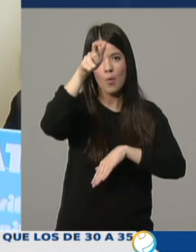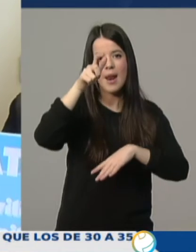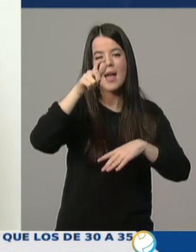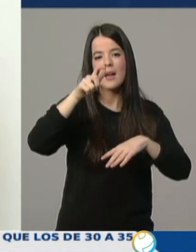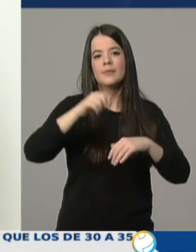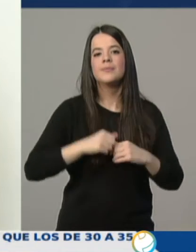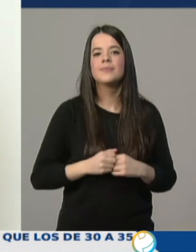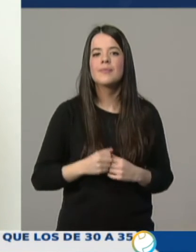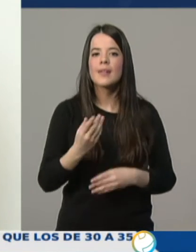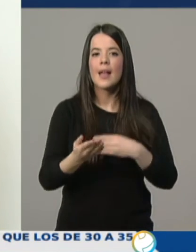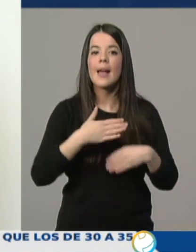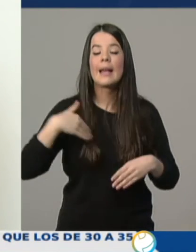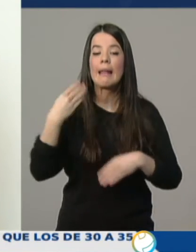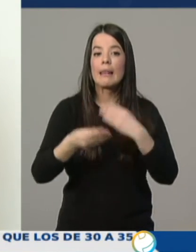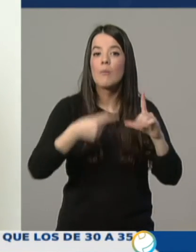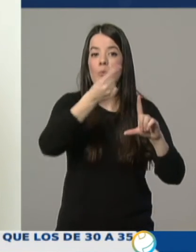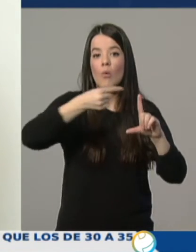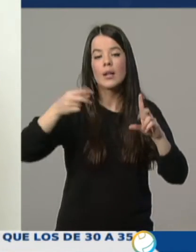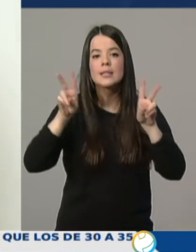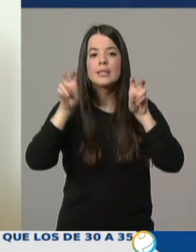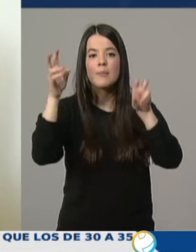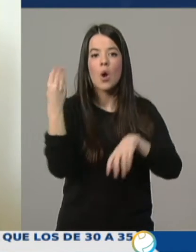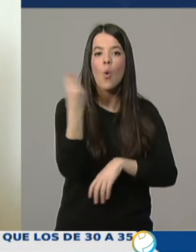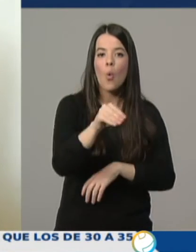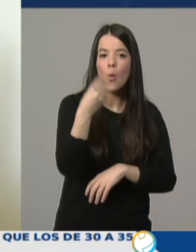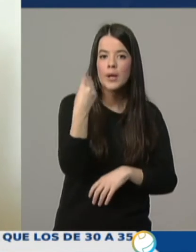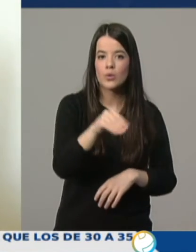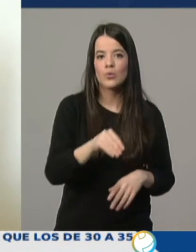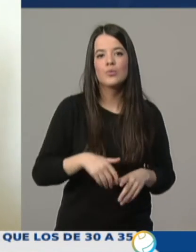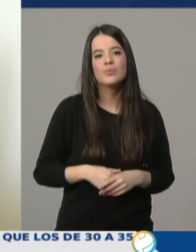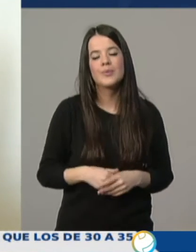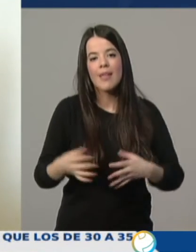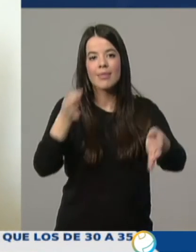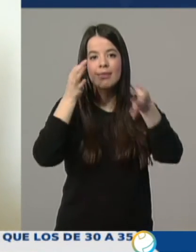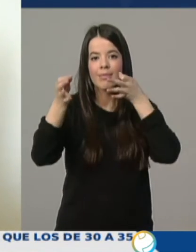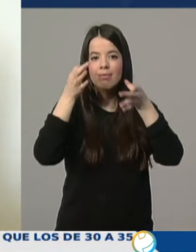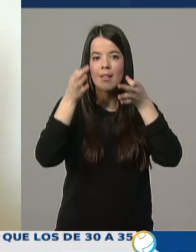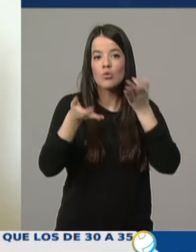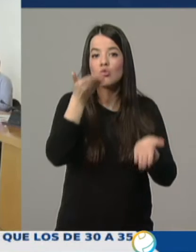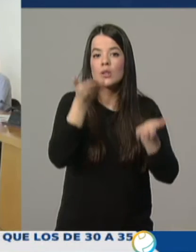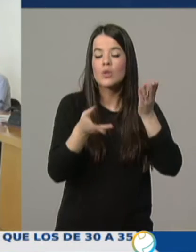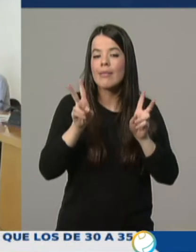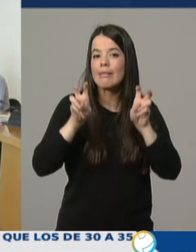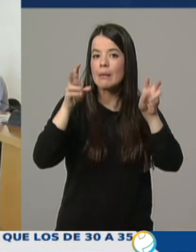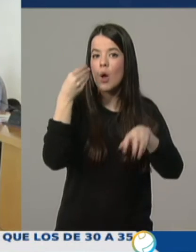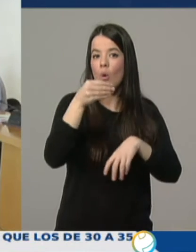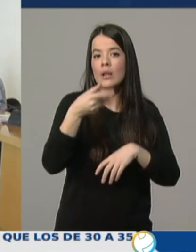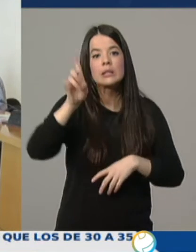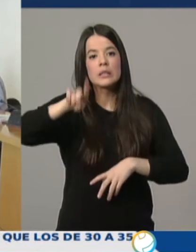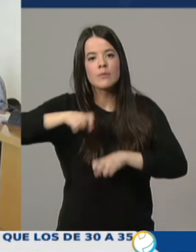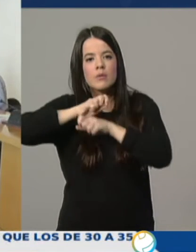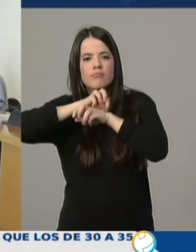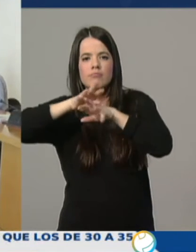realización de monográficos sobre temas de juventud, el análisis de datos cuantitativos sobre jóvenes, la divulgación de